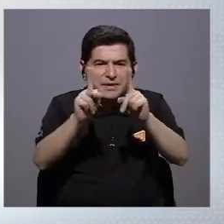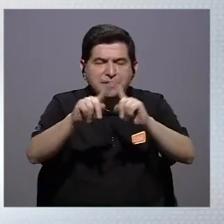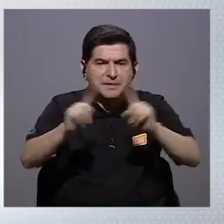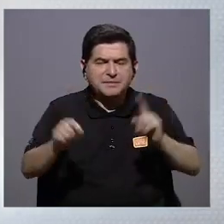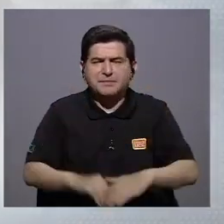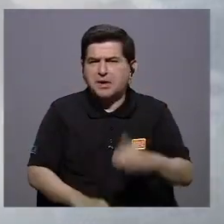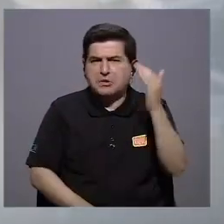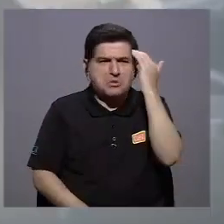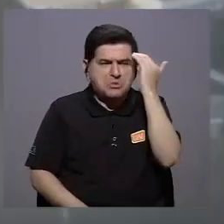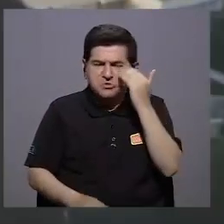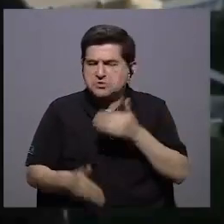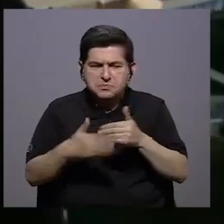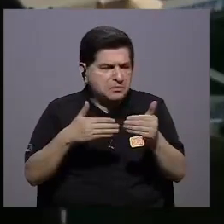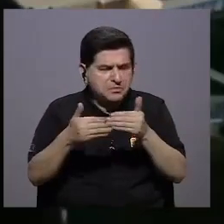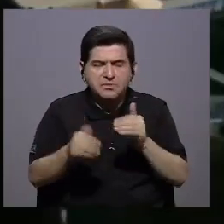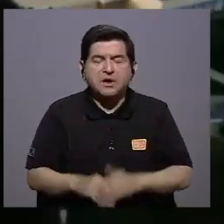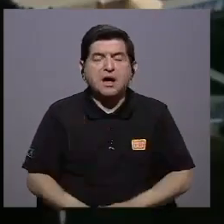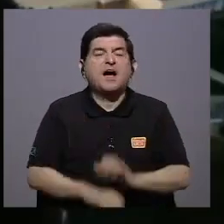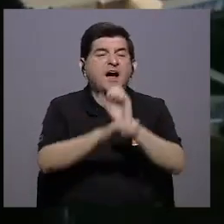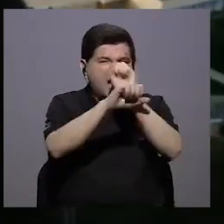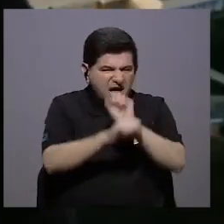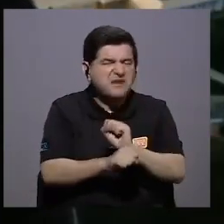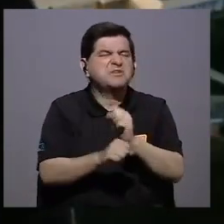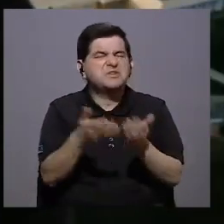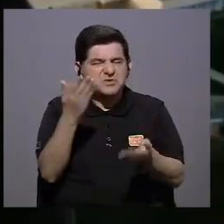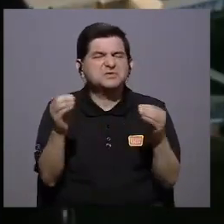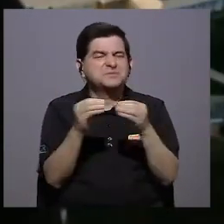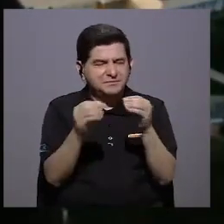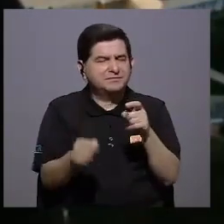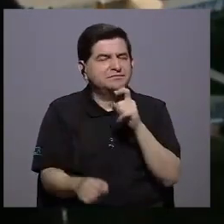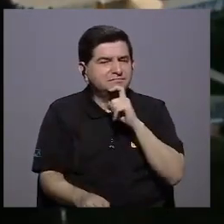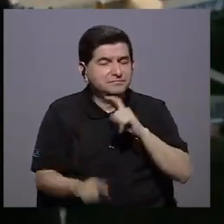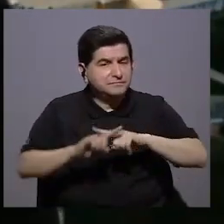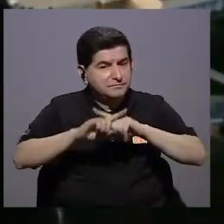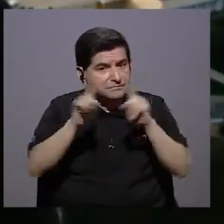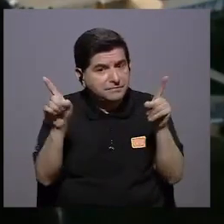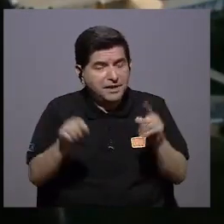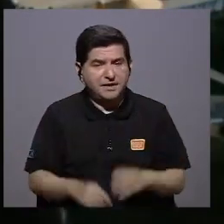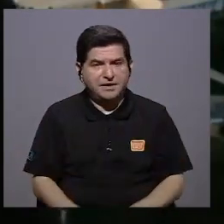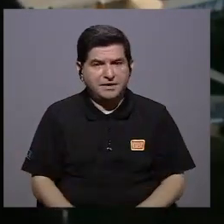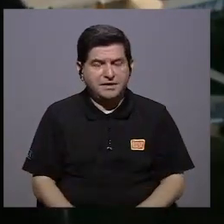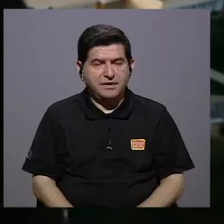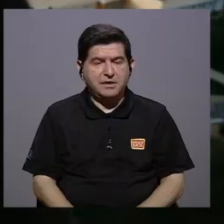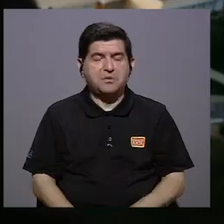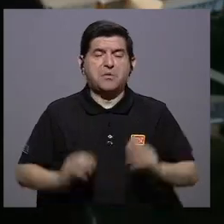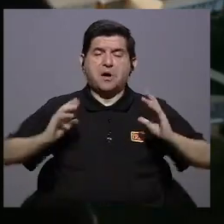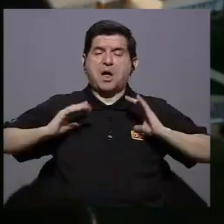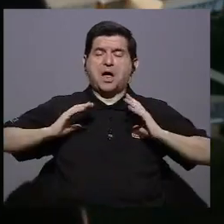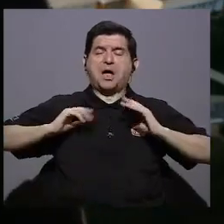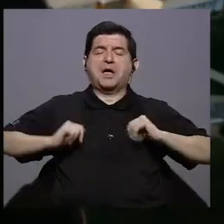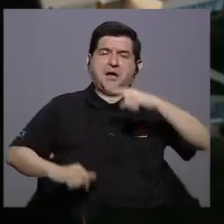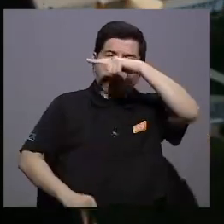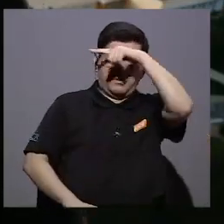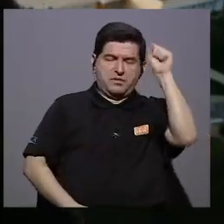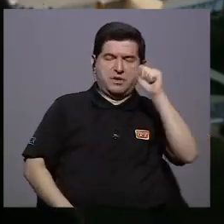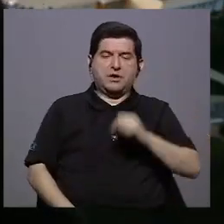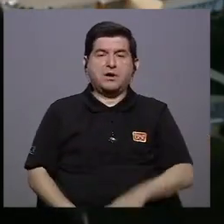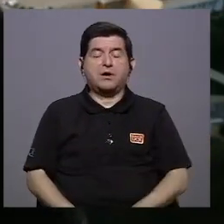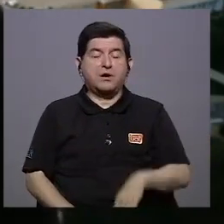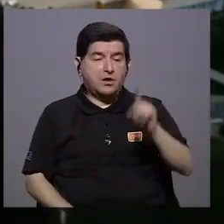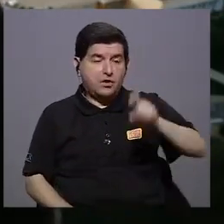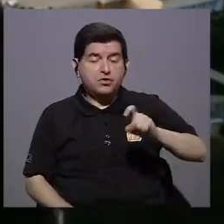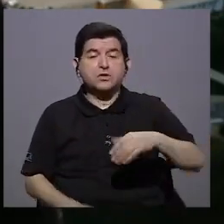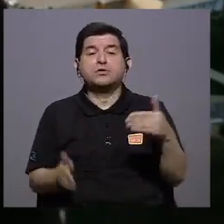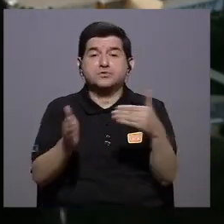oportunidad. Es decir, los conocimientos no pasan nada, los hábitos sí que van a costar un poquito más. Entonces, pero bueno, cada vez que tienen las vacaciones de